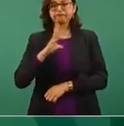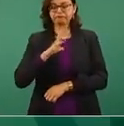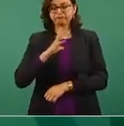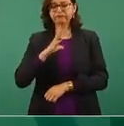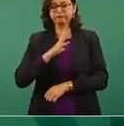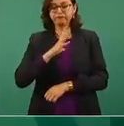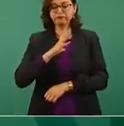Tampoco un número...